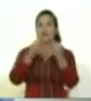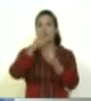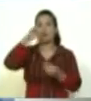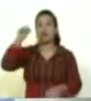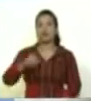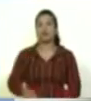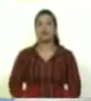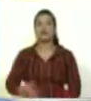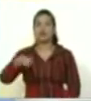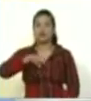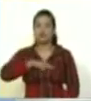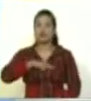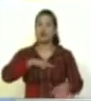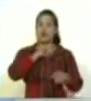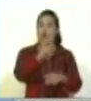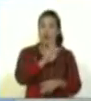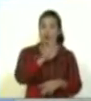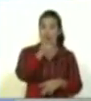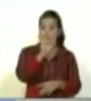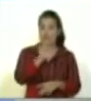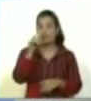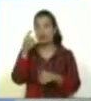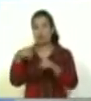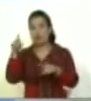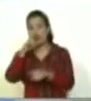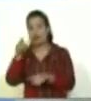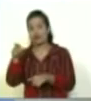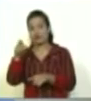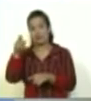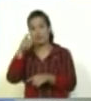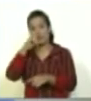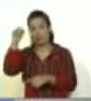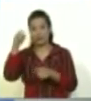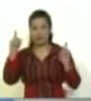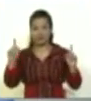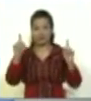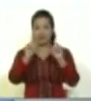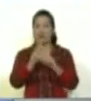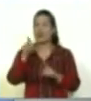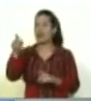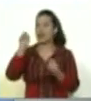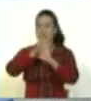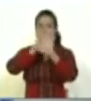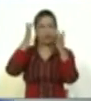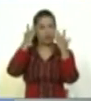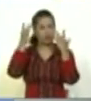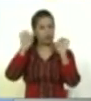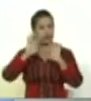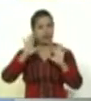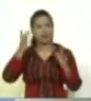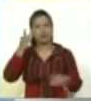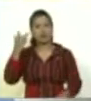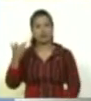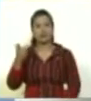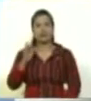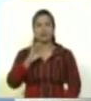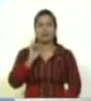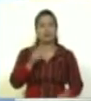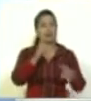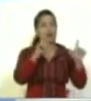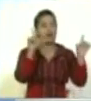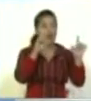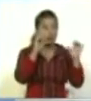cumpliendo años en 4F y está cumpliendo años el presidente. Él lo ha entendido con Mariana Claridad y es medios, redes y paredes.